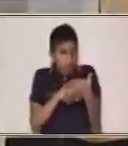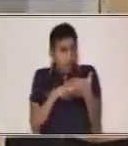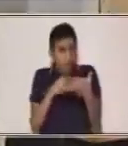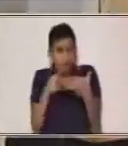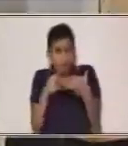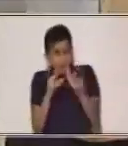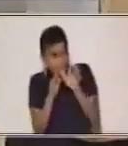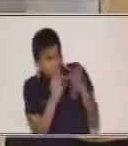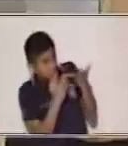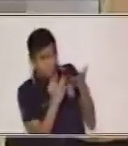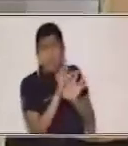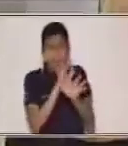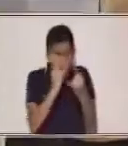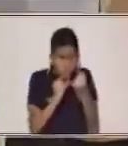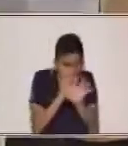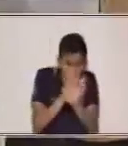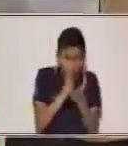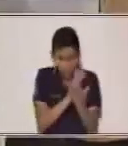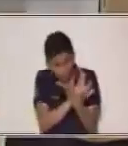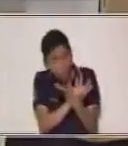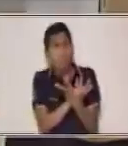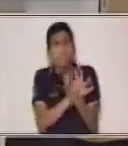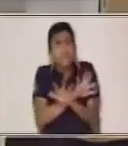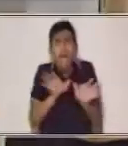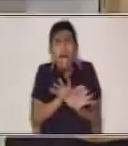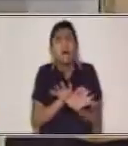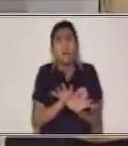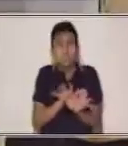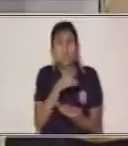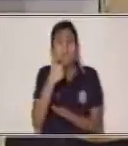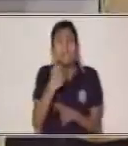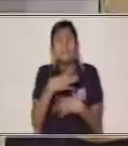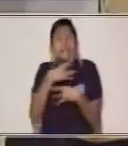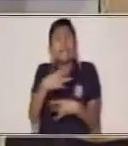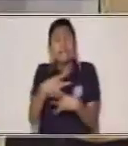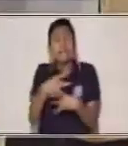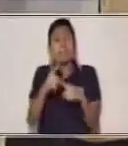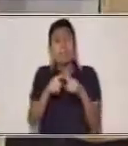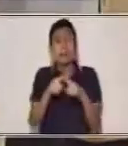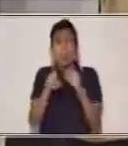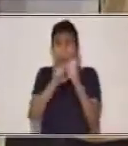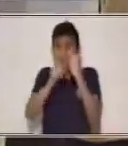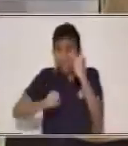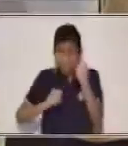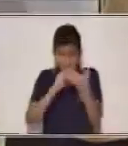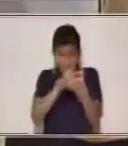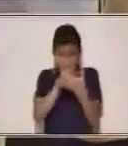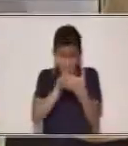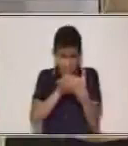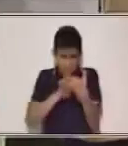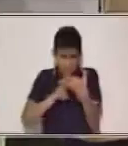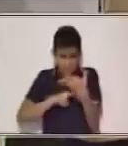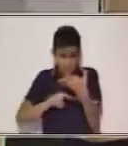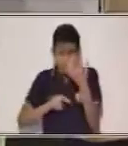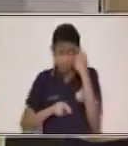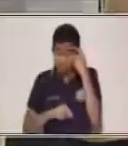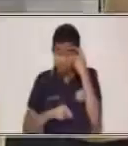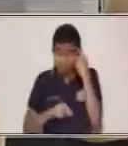Otra característica es que debe de ser conciso. O